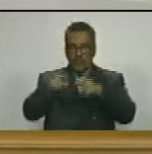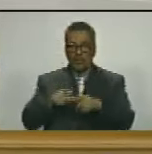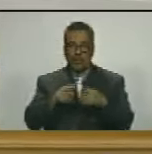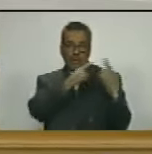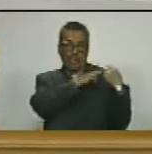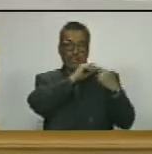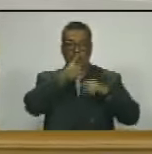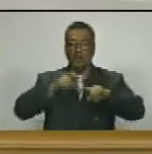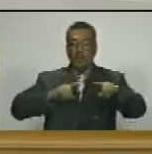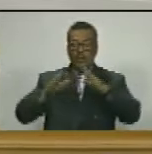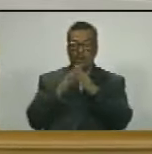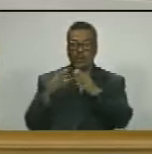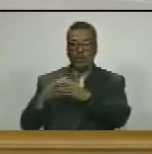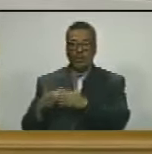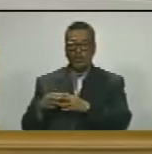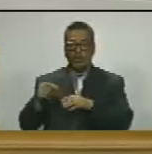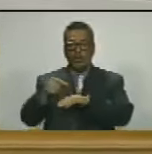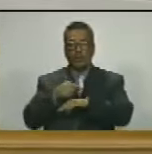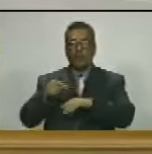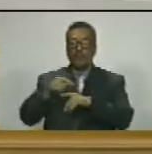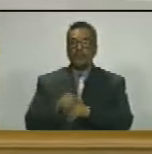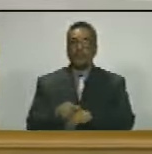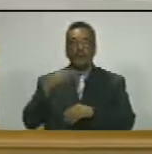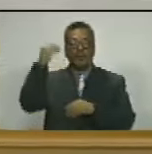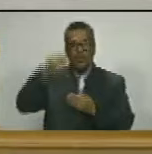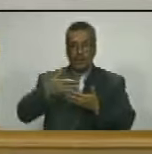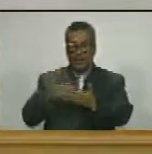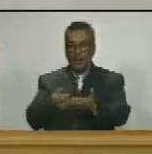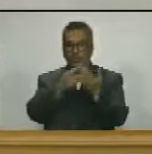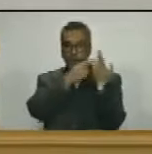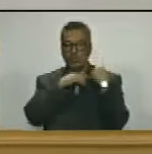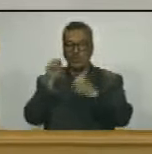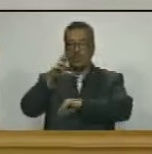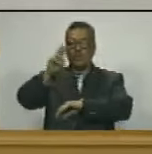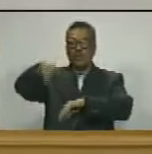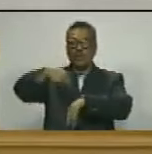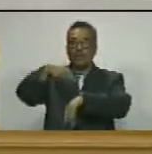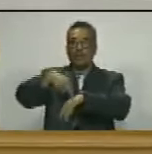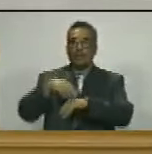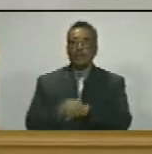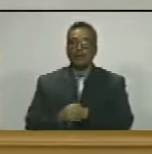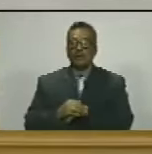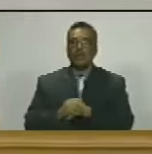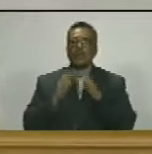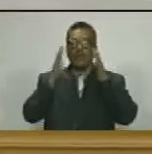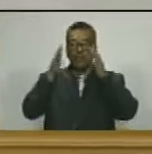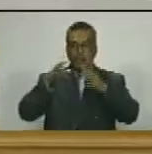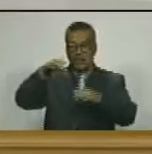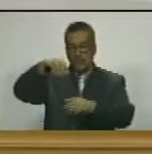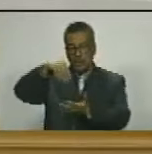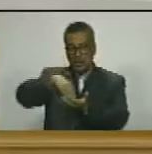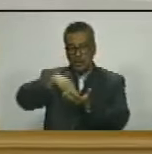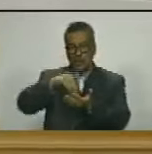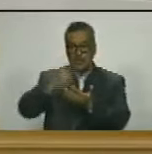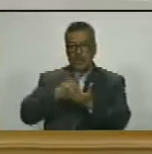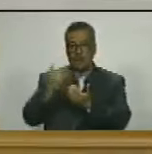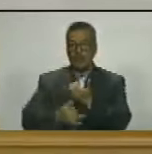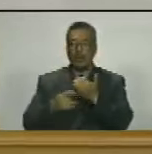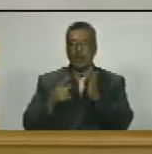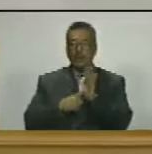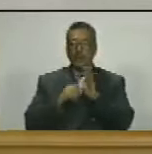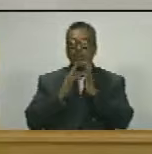jefes de los bloques parlamentarios estadales a consignar a los representantes de la asamblea nacional de los consejos locales de planificación